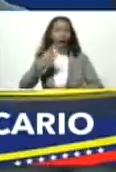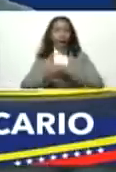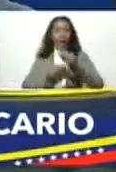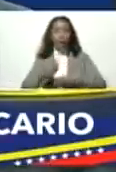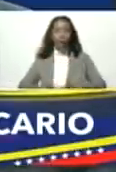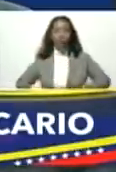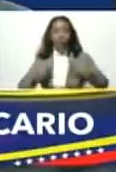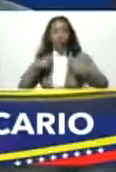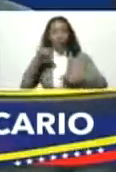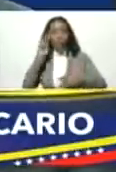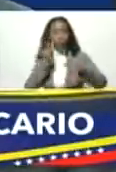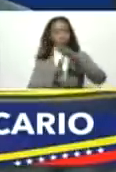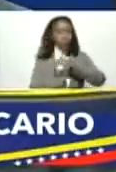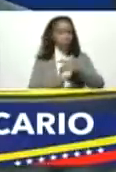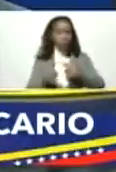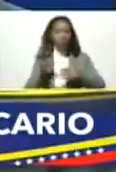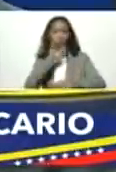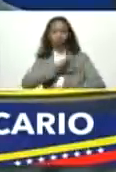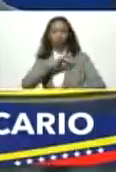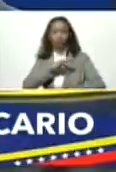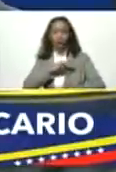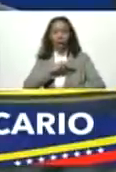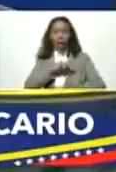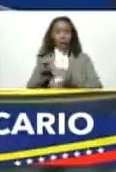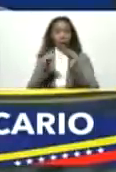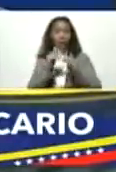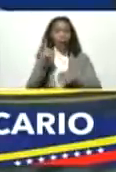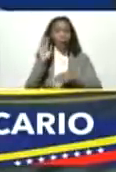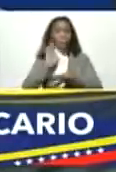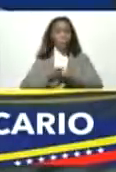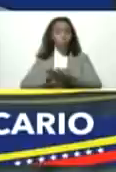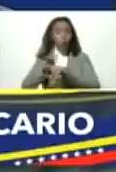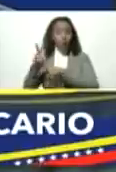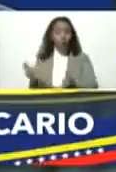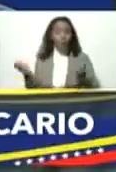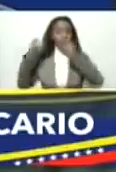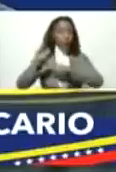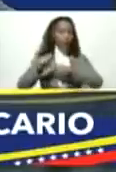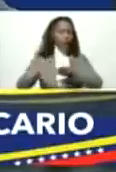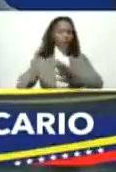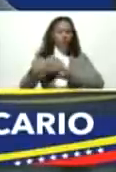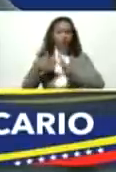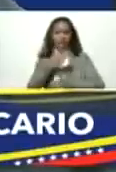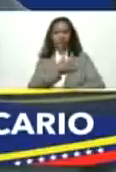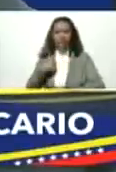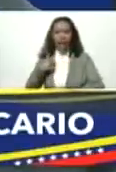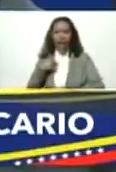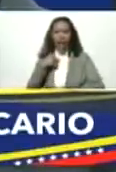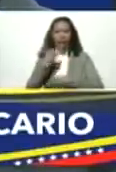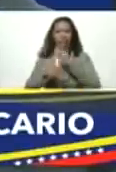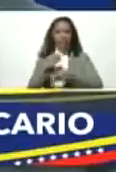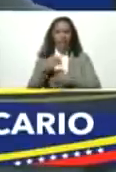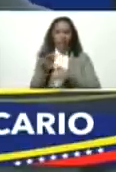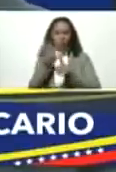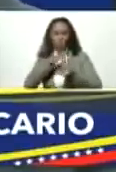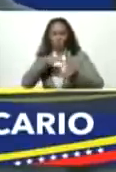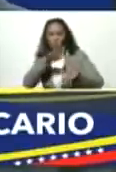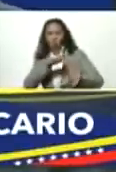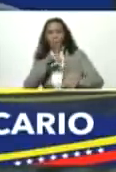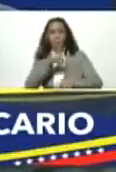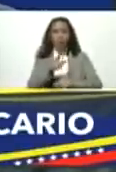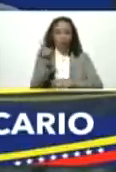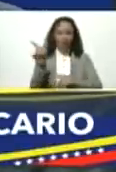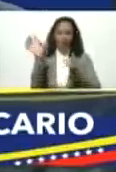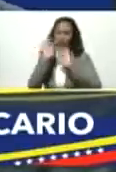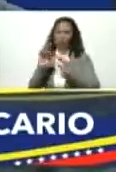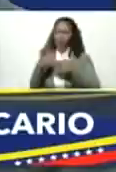como una sociedad coherente por eso el apostar en contra y desear que a veces las cosas salgan mal es un sinsentido